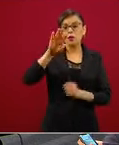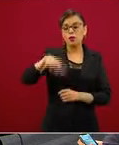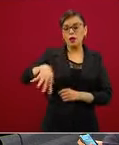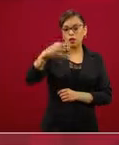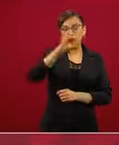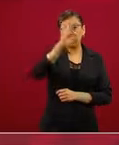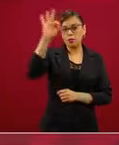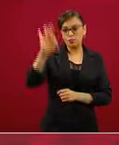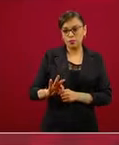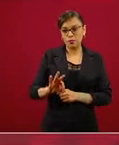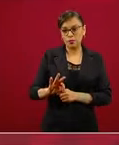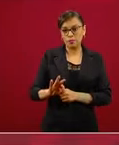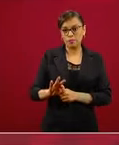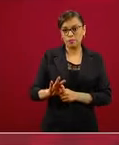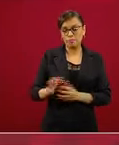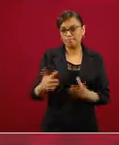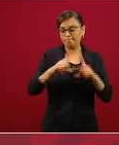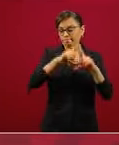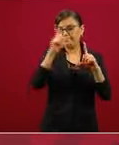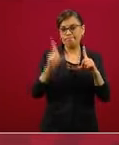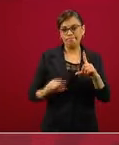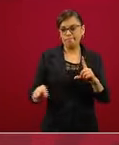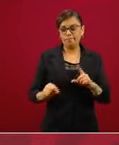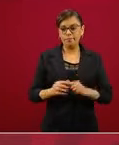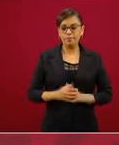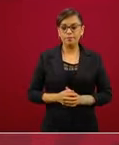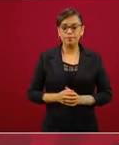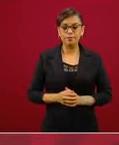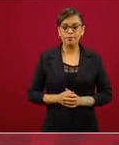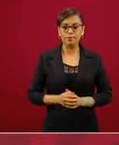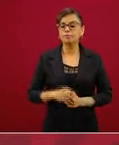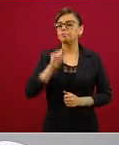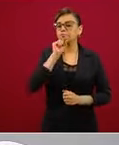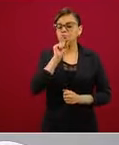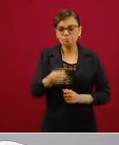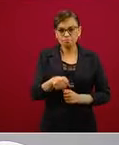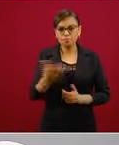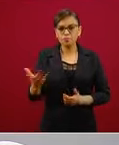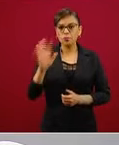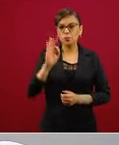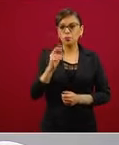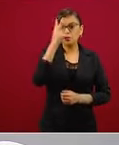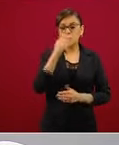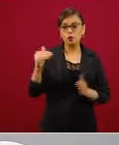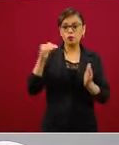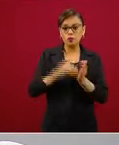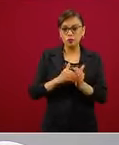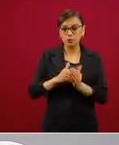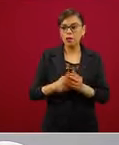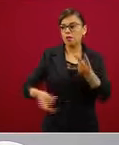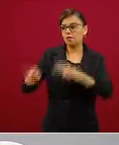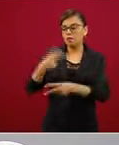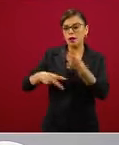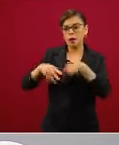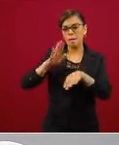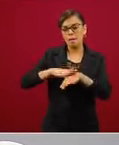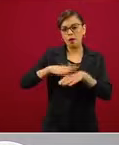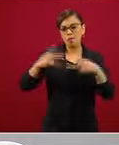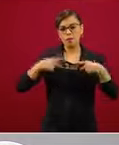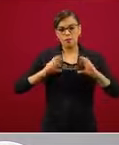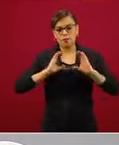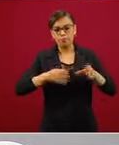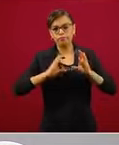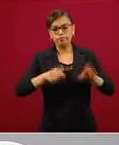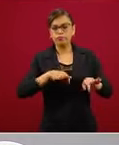nacional y también tiene más de 42 mil fuentes de trabajo, así